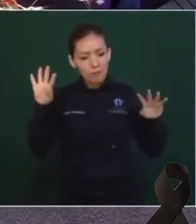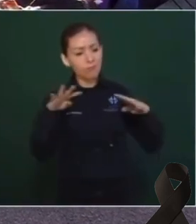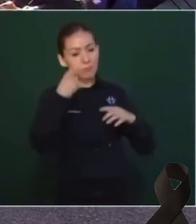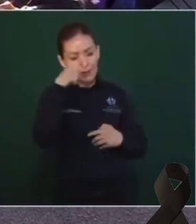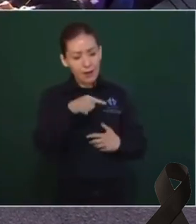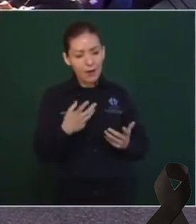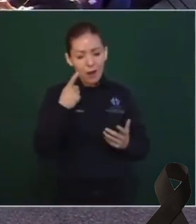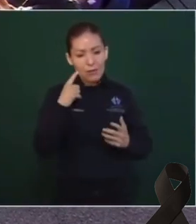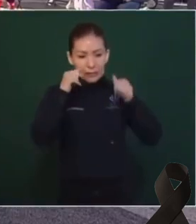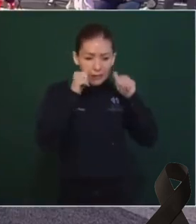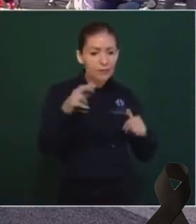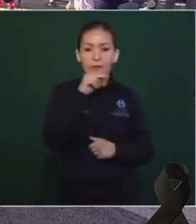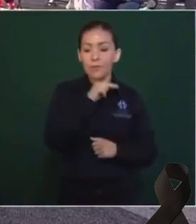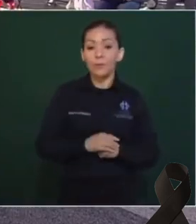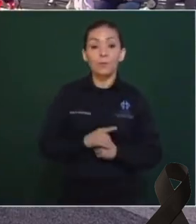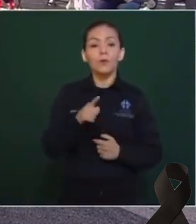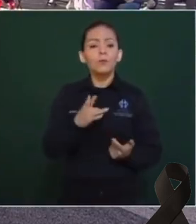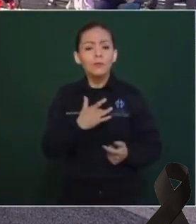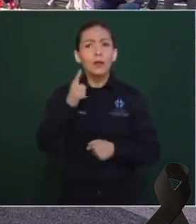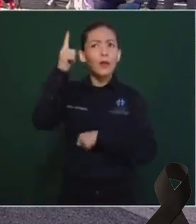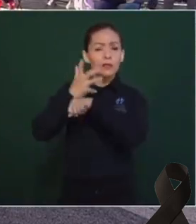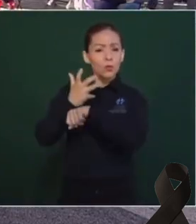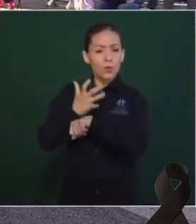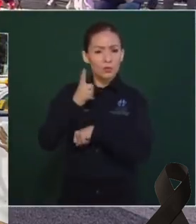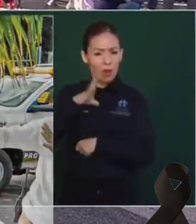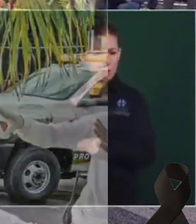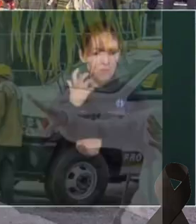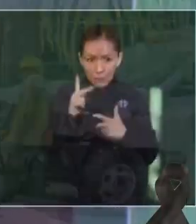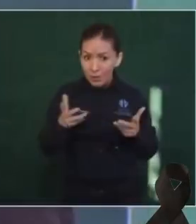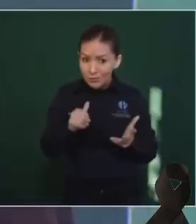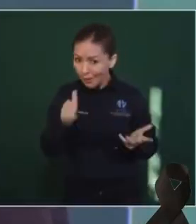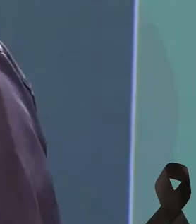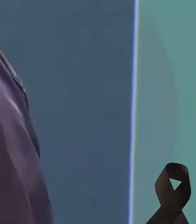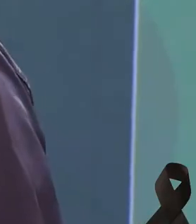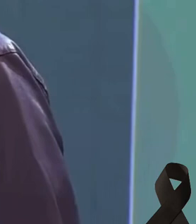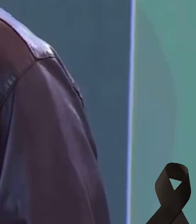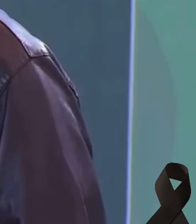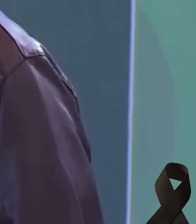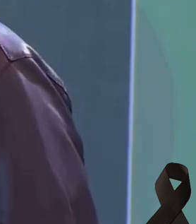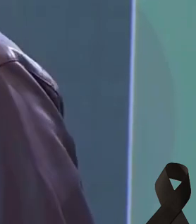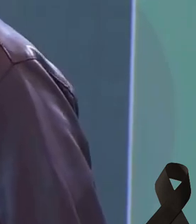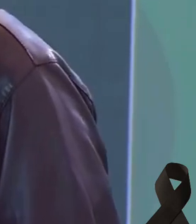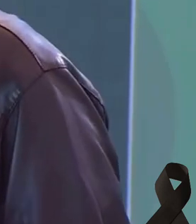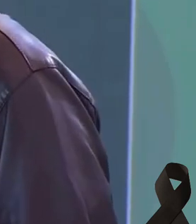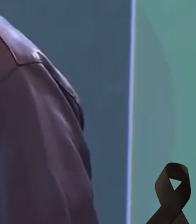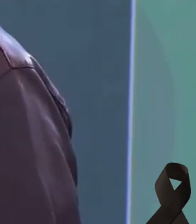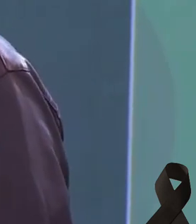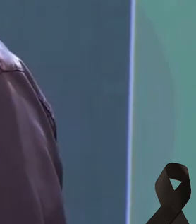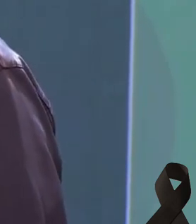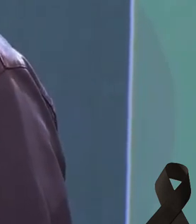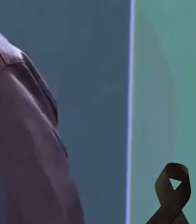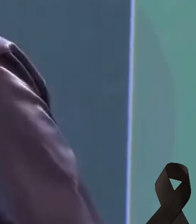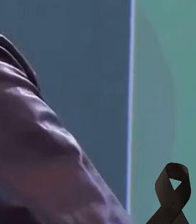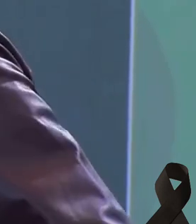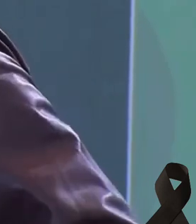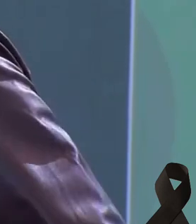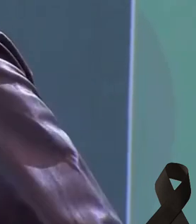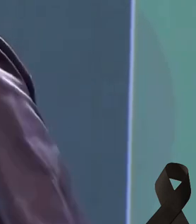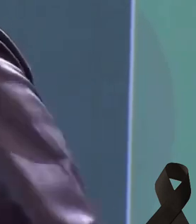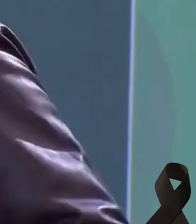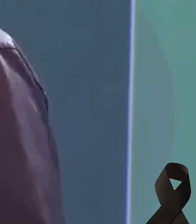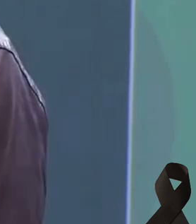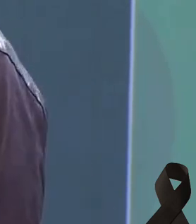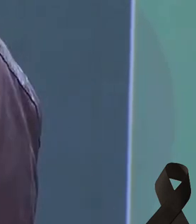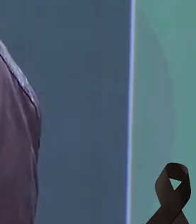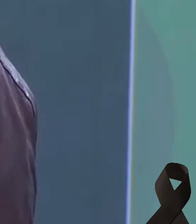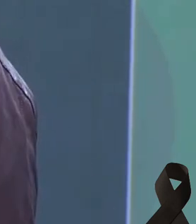¿Se considera que en Estados Unidos hay voluntad política pero no hay acción? Sí, hay lentitud. En mis cartas, un texto que